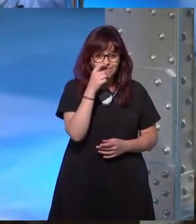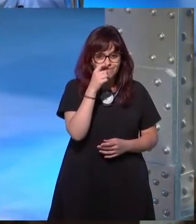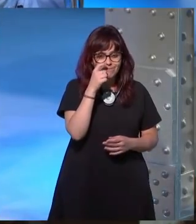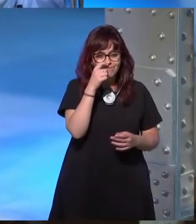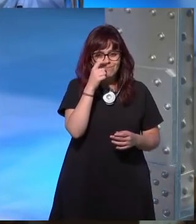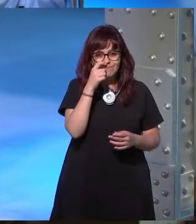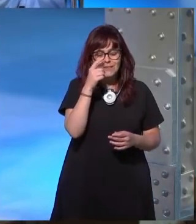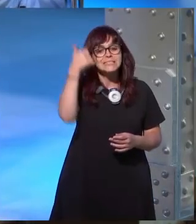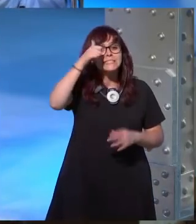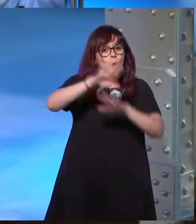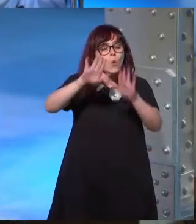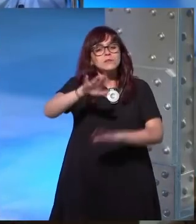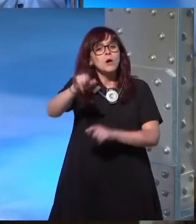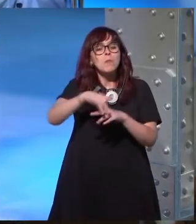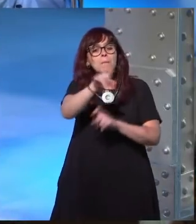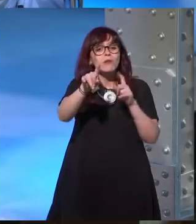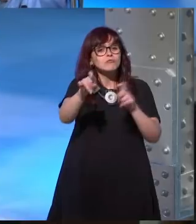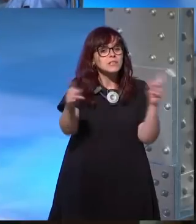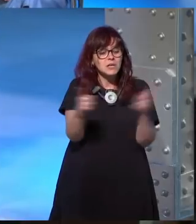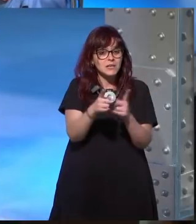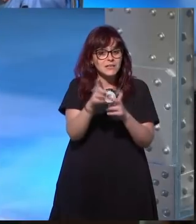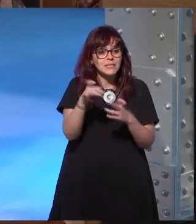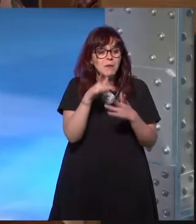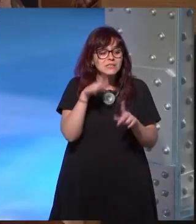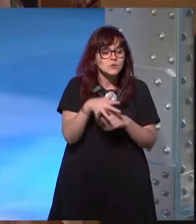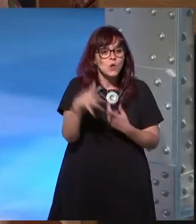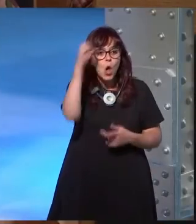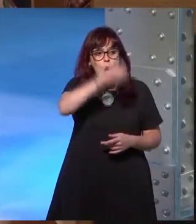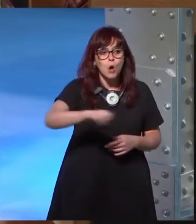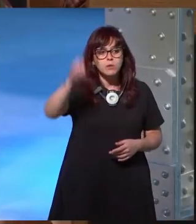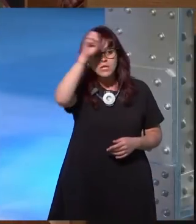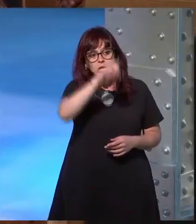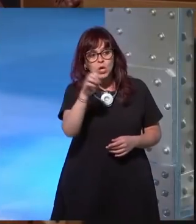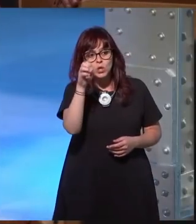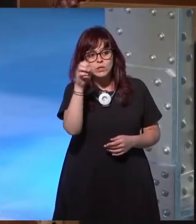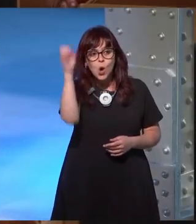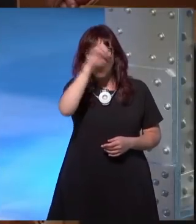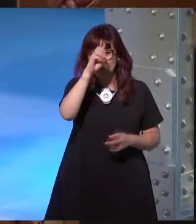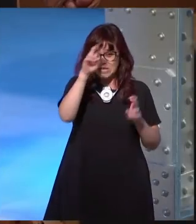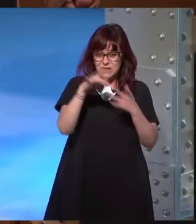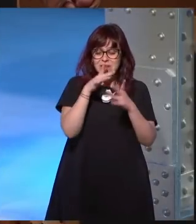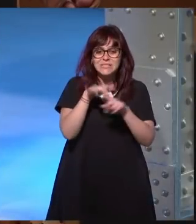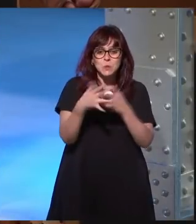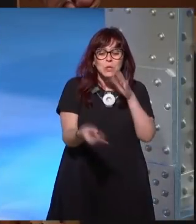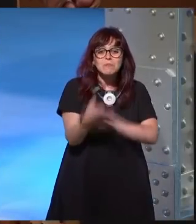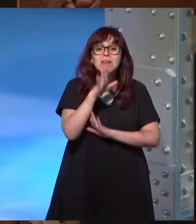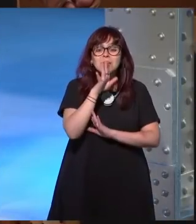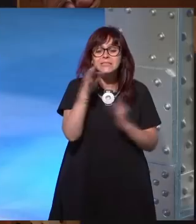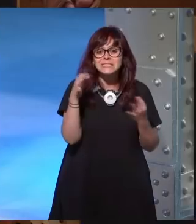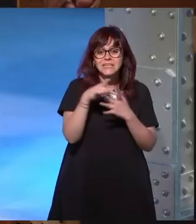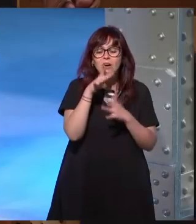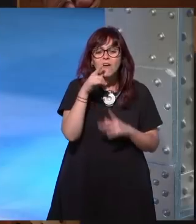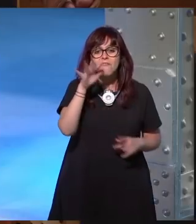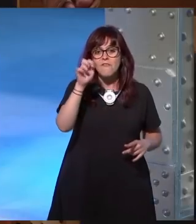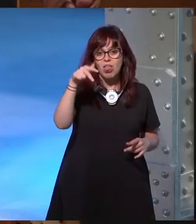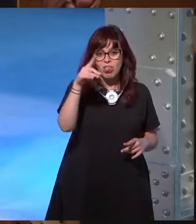allí ¿el chico? sí yo quería preguntarte ¿cuál es esto? opinión con lo que está ocurriendo ahora mismo en el